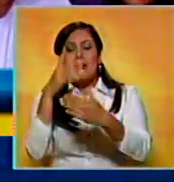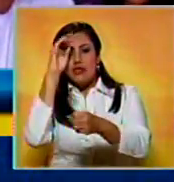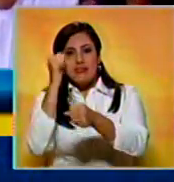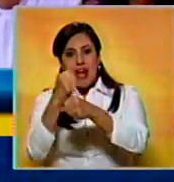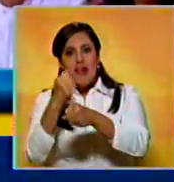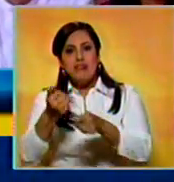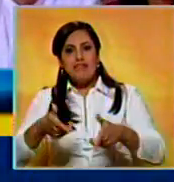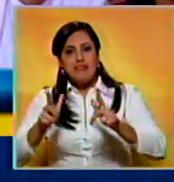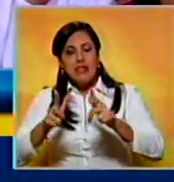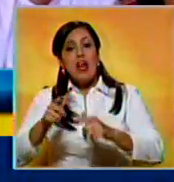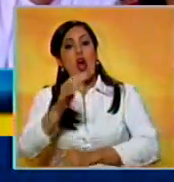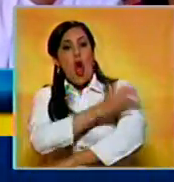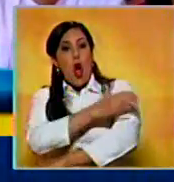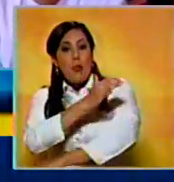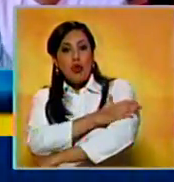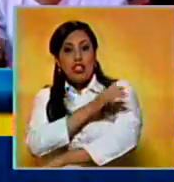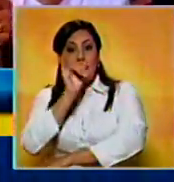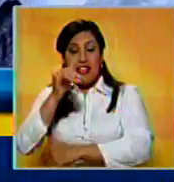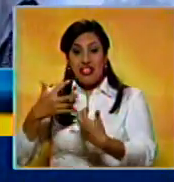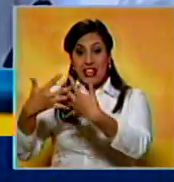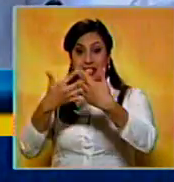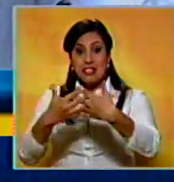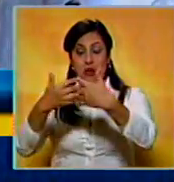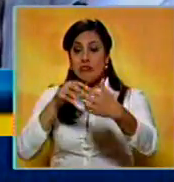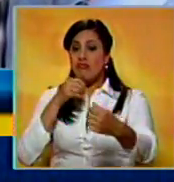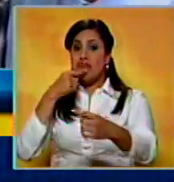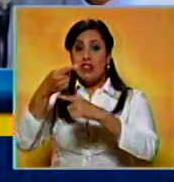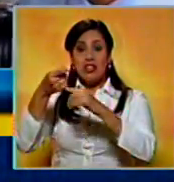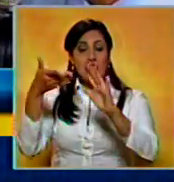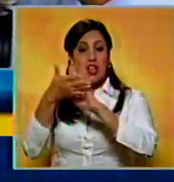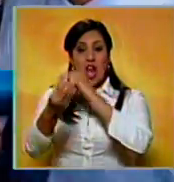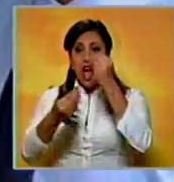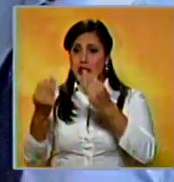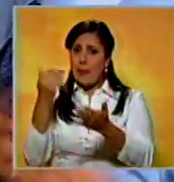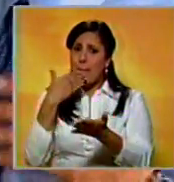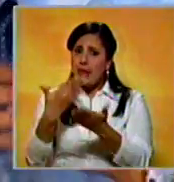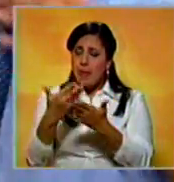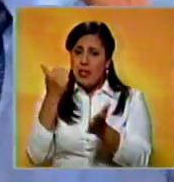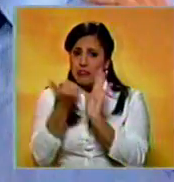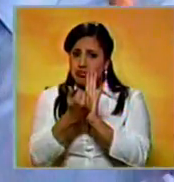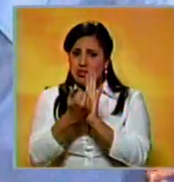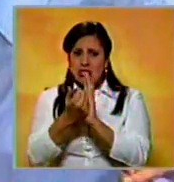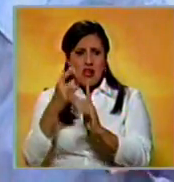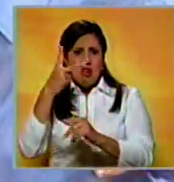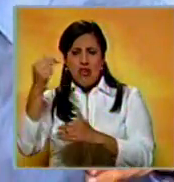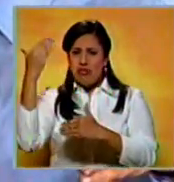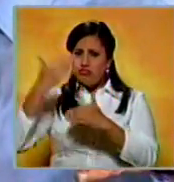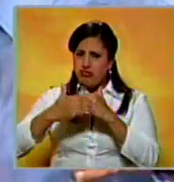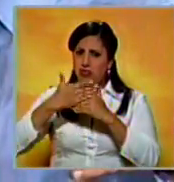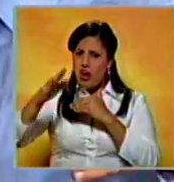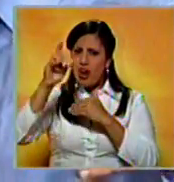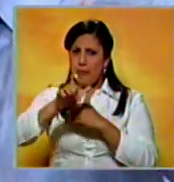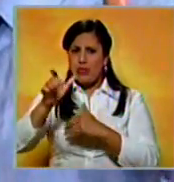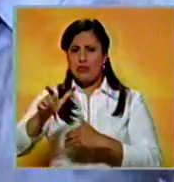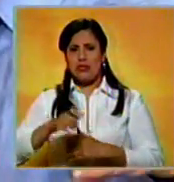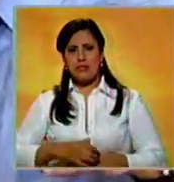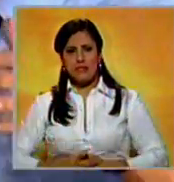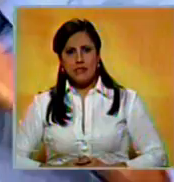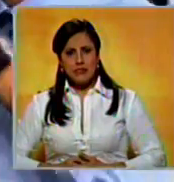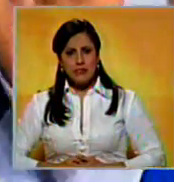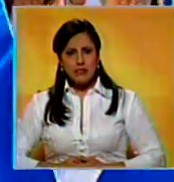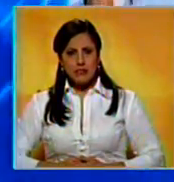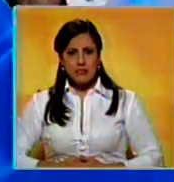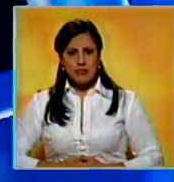trabajo. La oposición republicana en el Congreso declaró que la acción ejecutiva extralimitaría la autoridad presidencial.